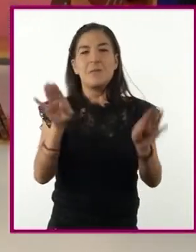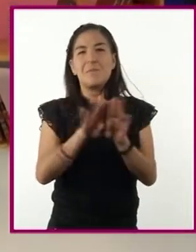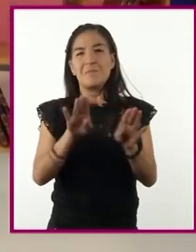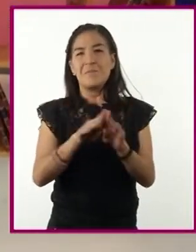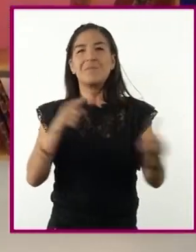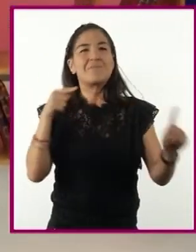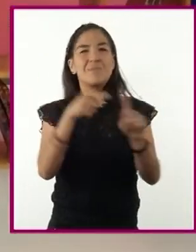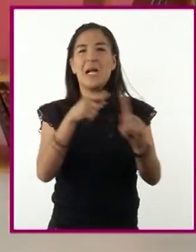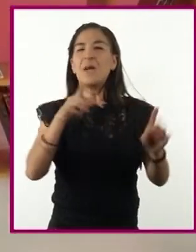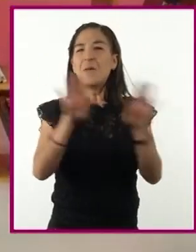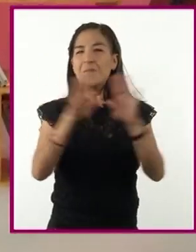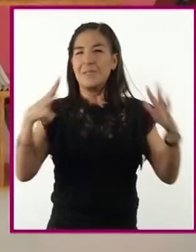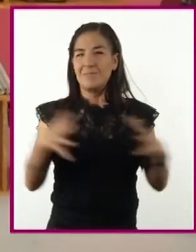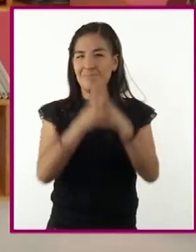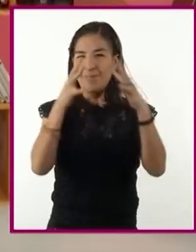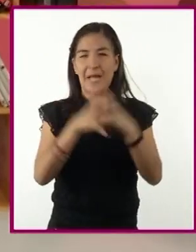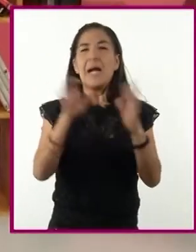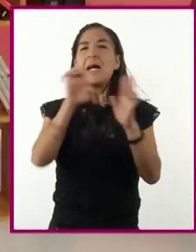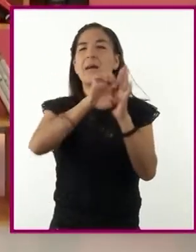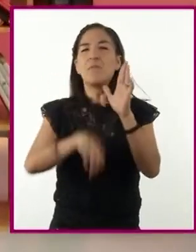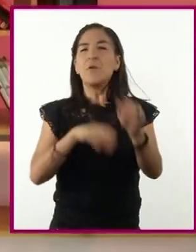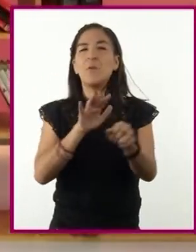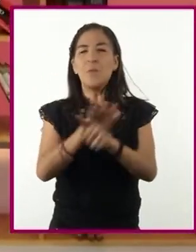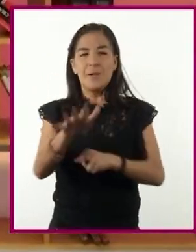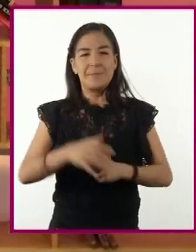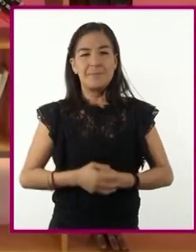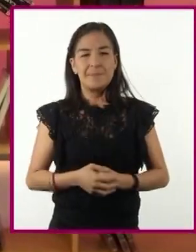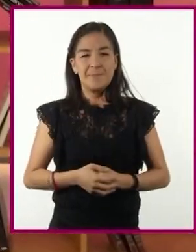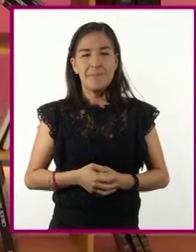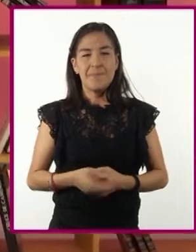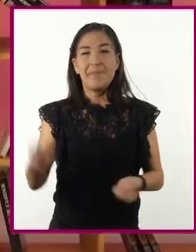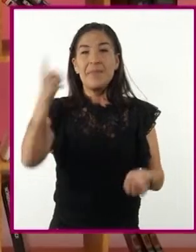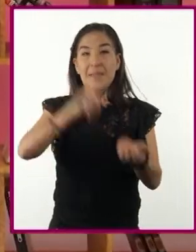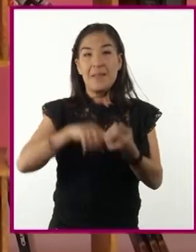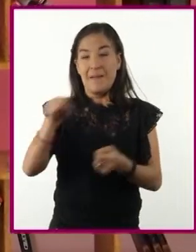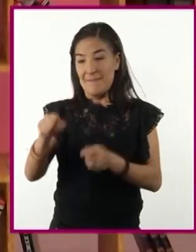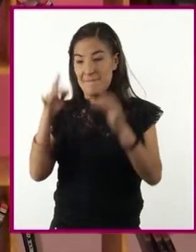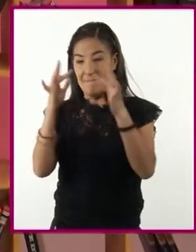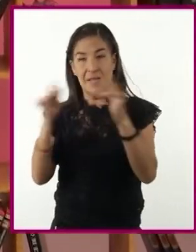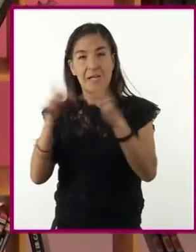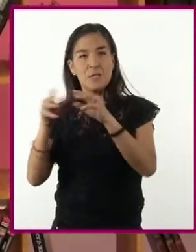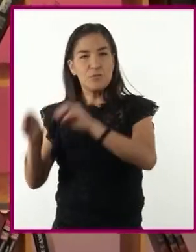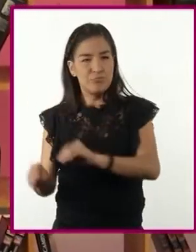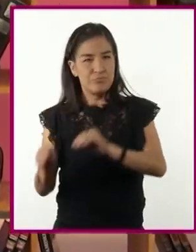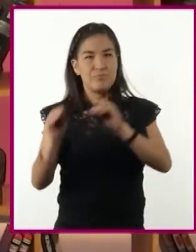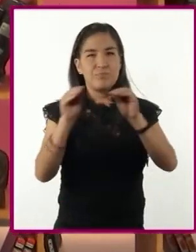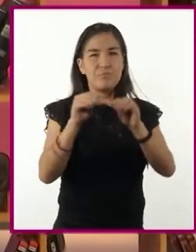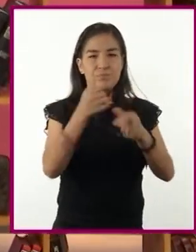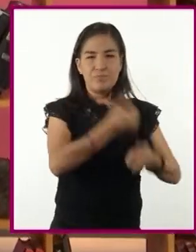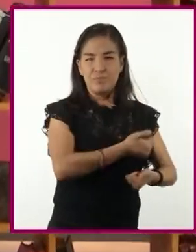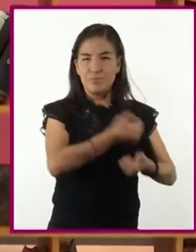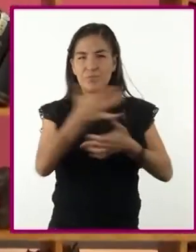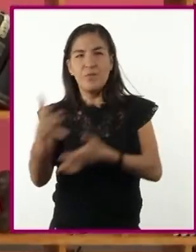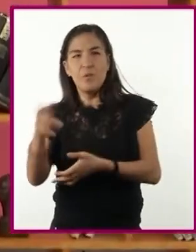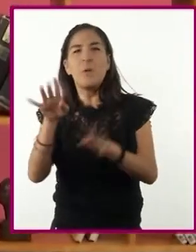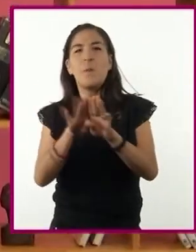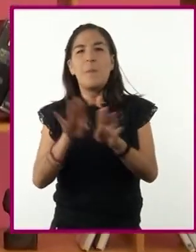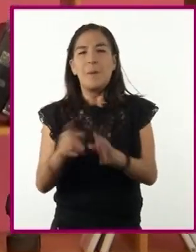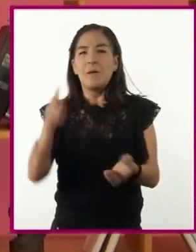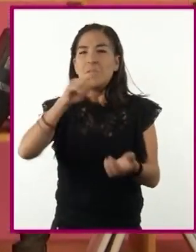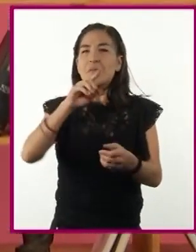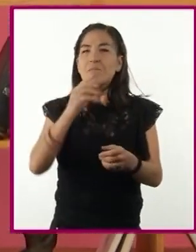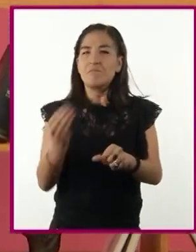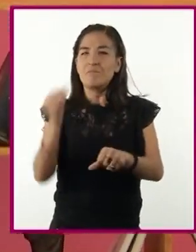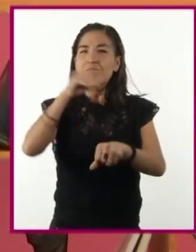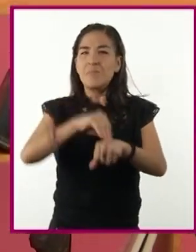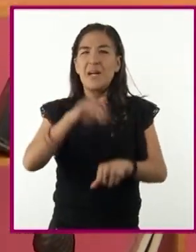objetivos bélicos. Un ejemplo específico fue el traslado a Francia de dos transistores que lograron montar como si